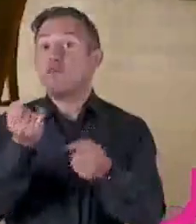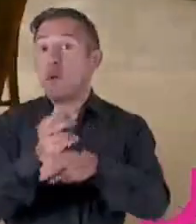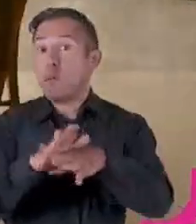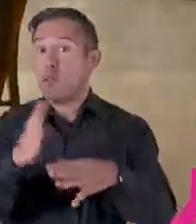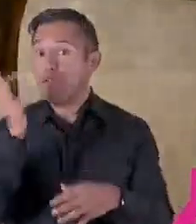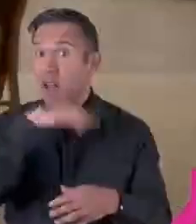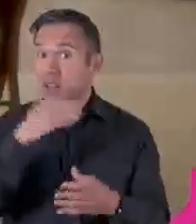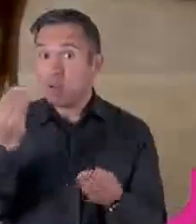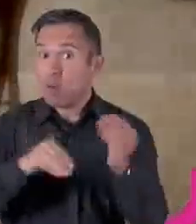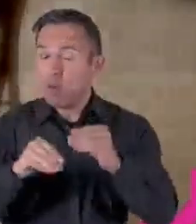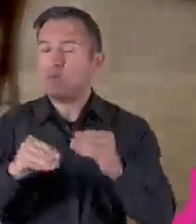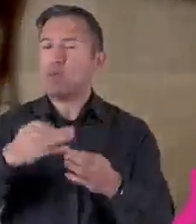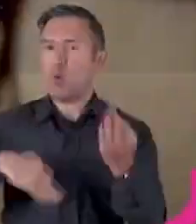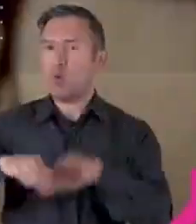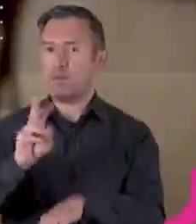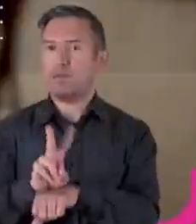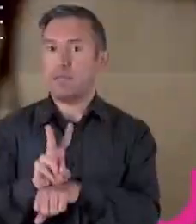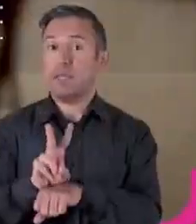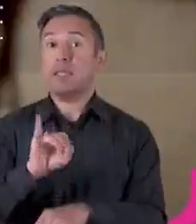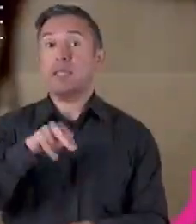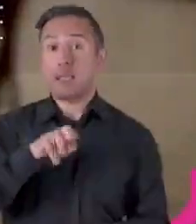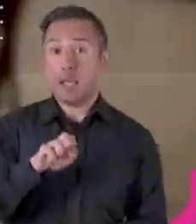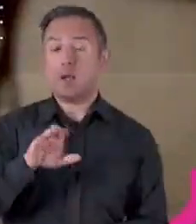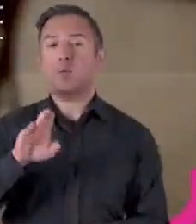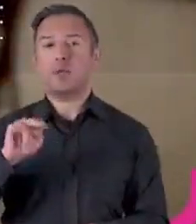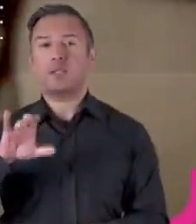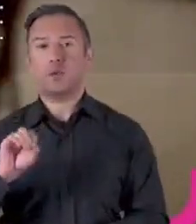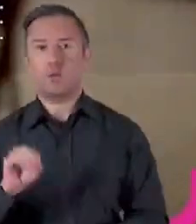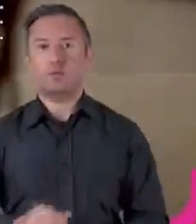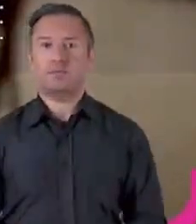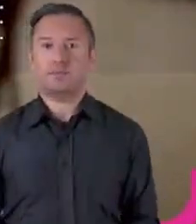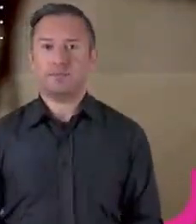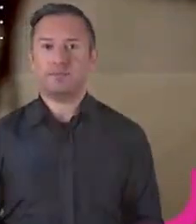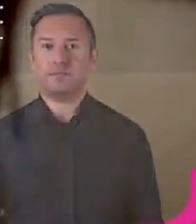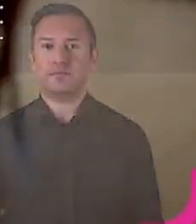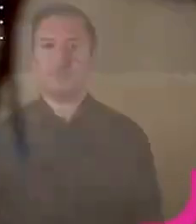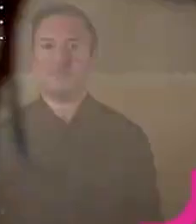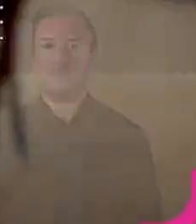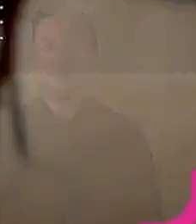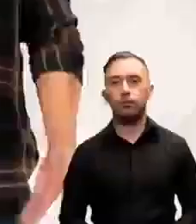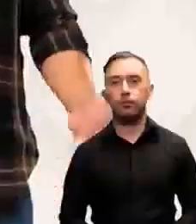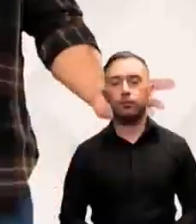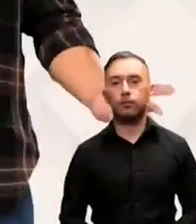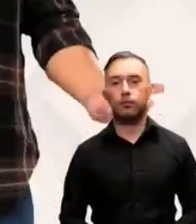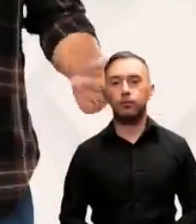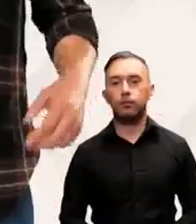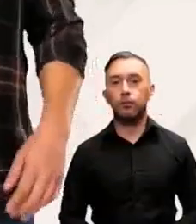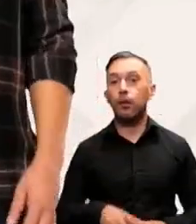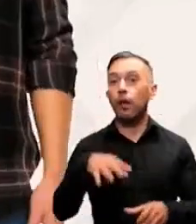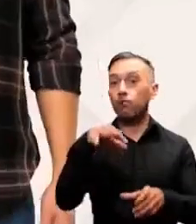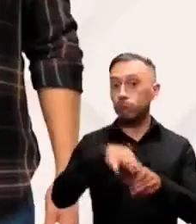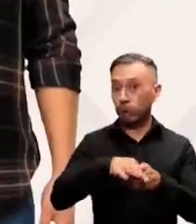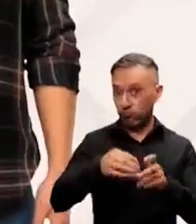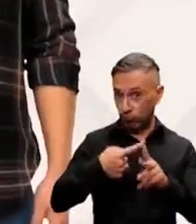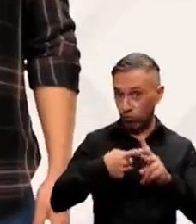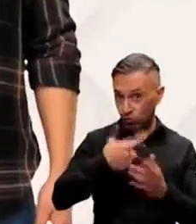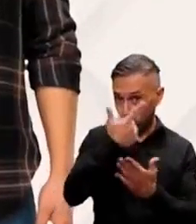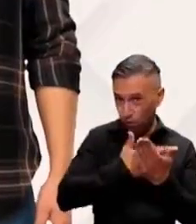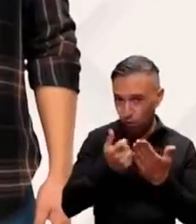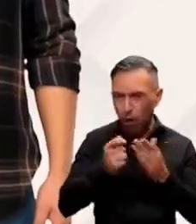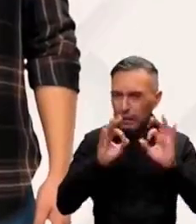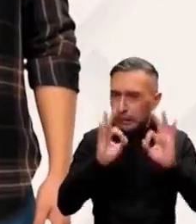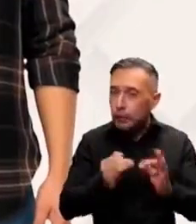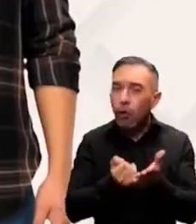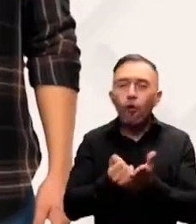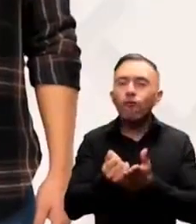desinformación contamos todas contamos todos INE UNESCO el INE es la única fuente oficial de